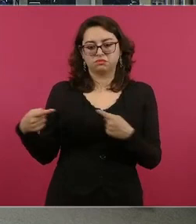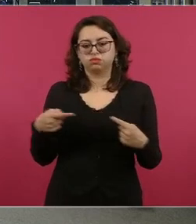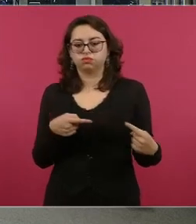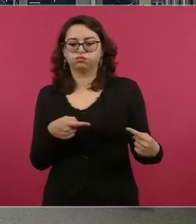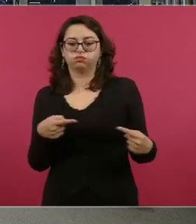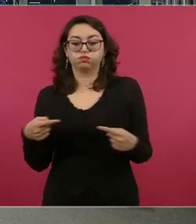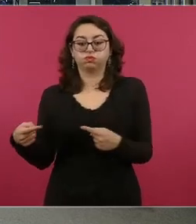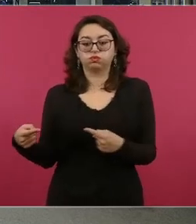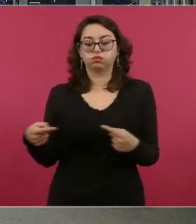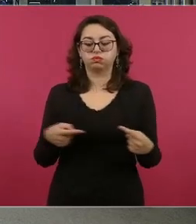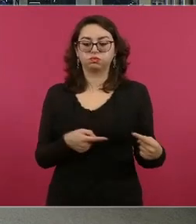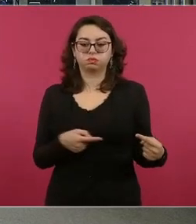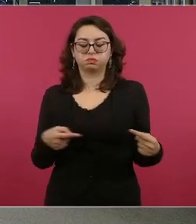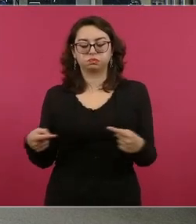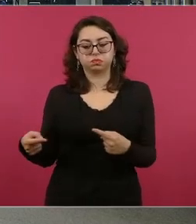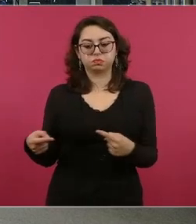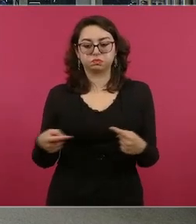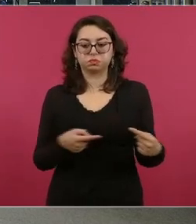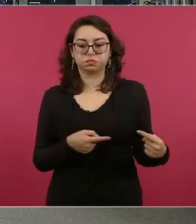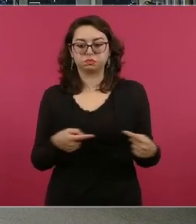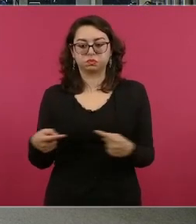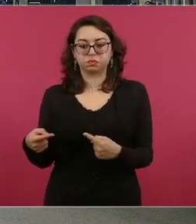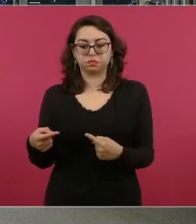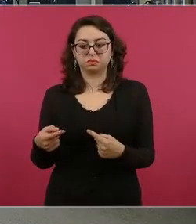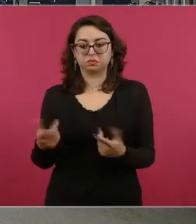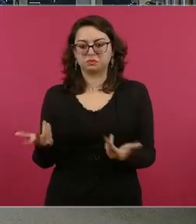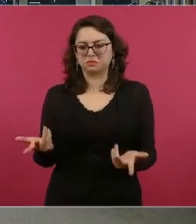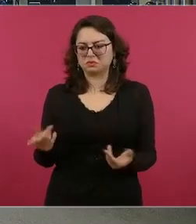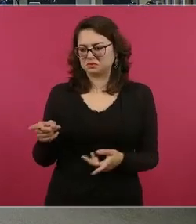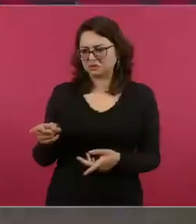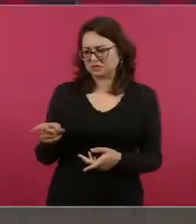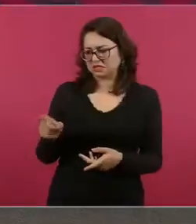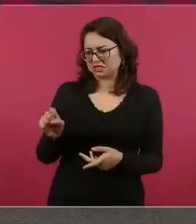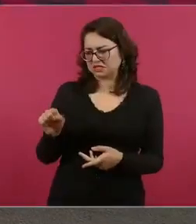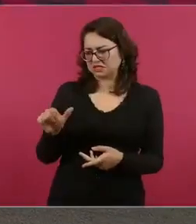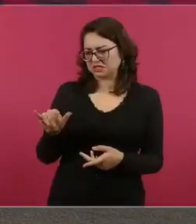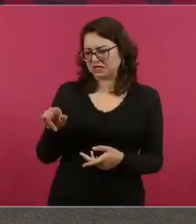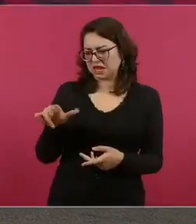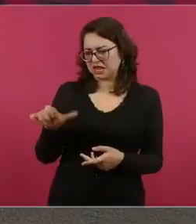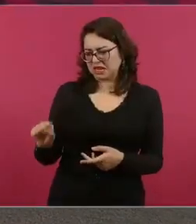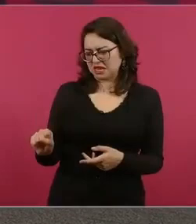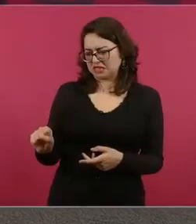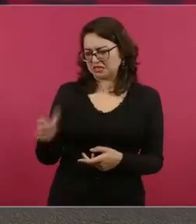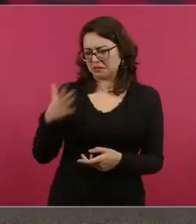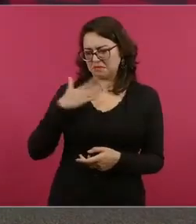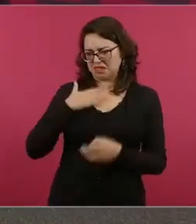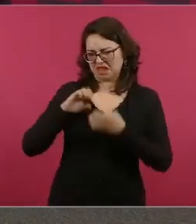nosotros no vemos a Ricardo Salinas como enemigo,